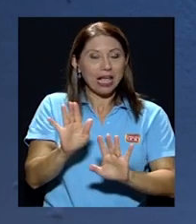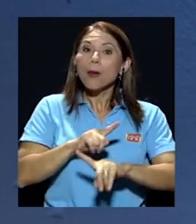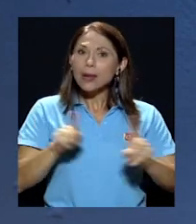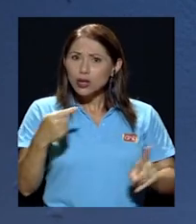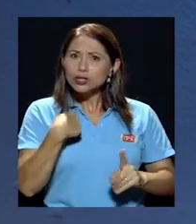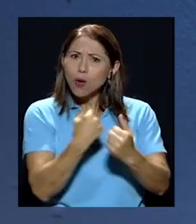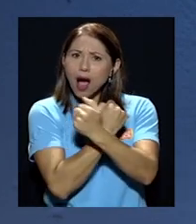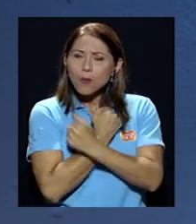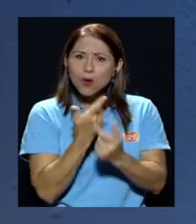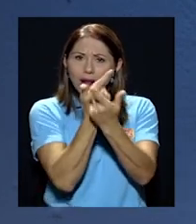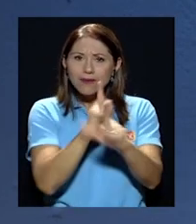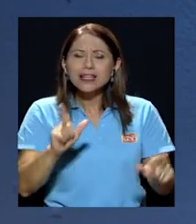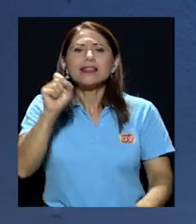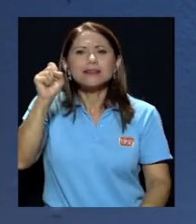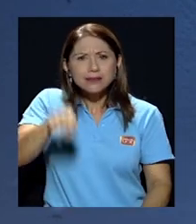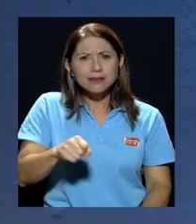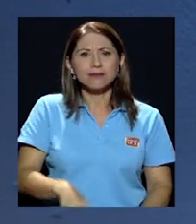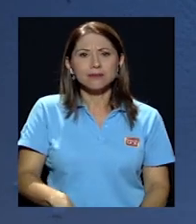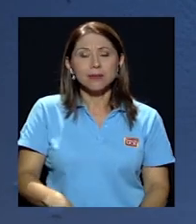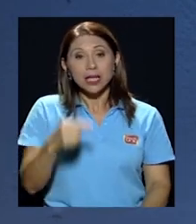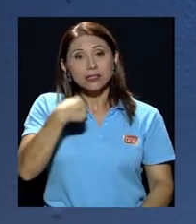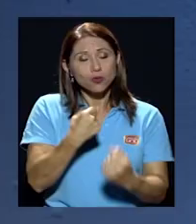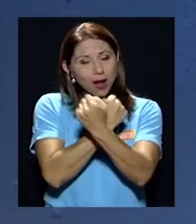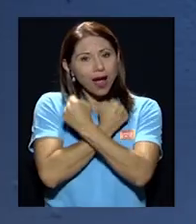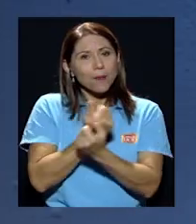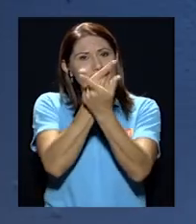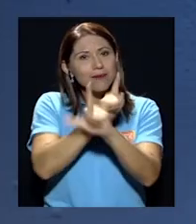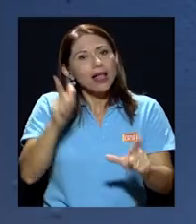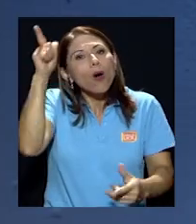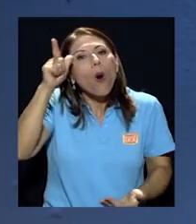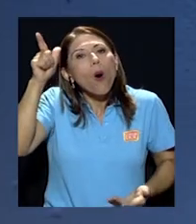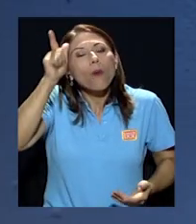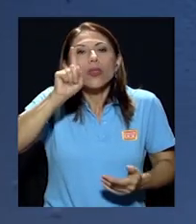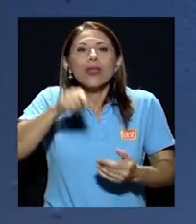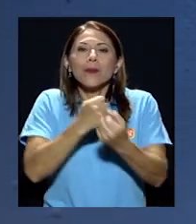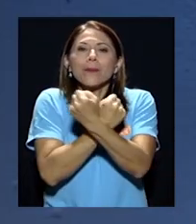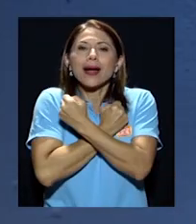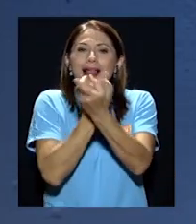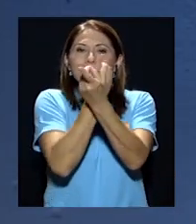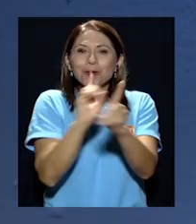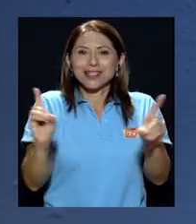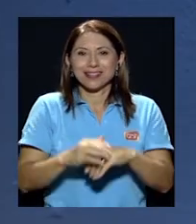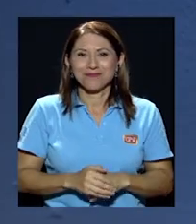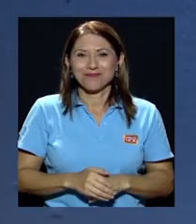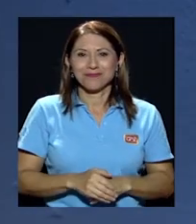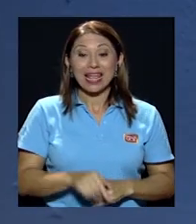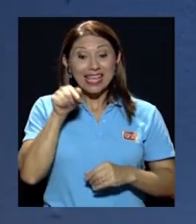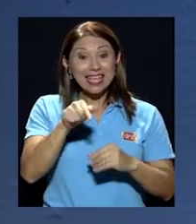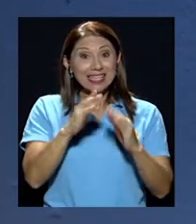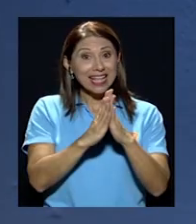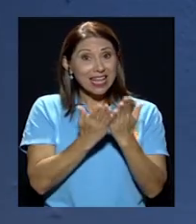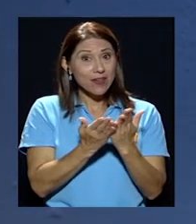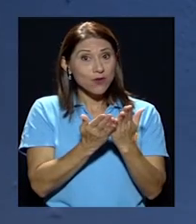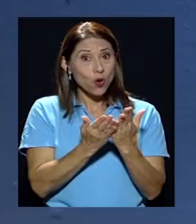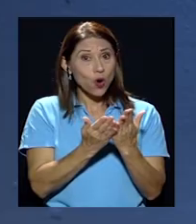sí. Y obviamente, si amo la libertad, tengo que amar la democracia. Y este libro, más que un ataque a la democracia,